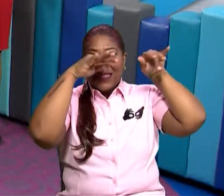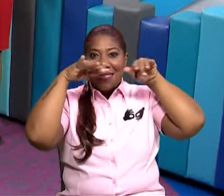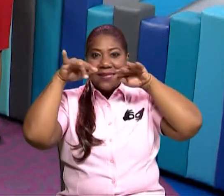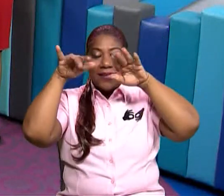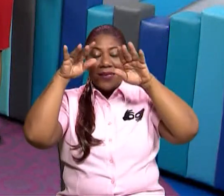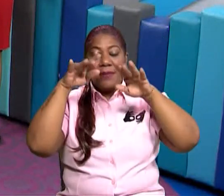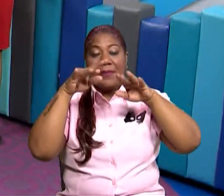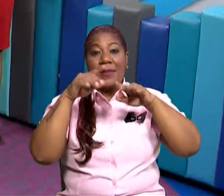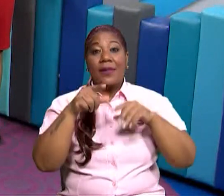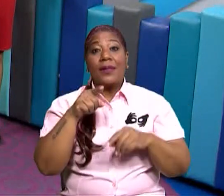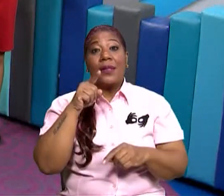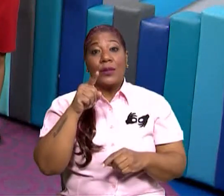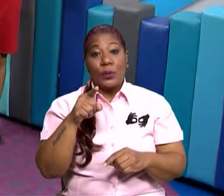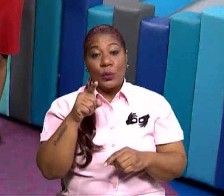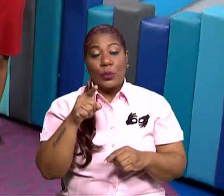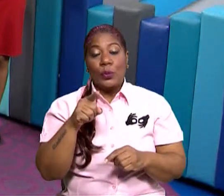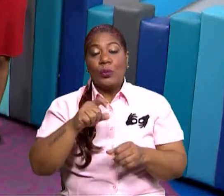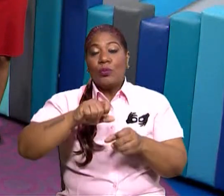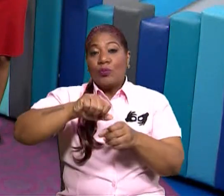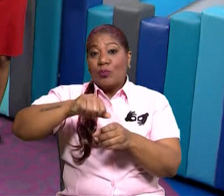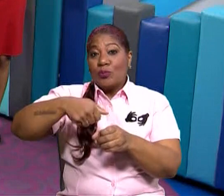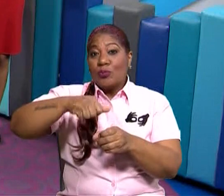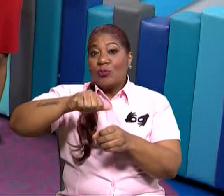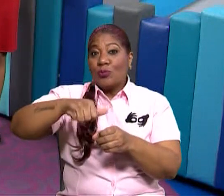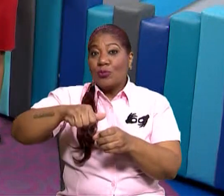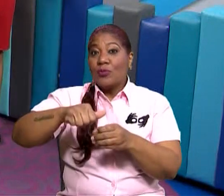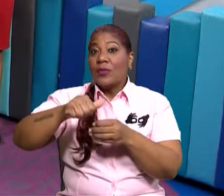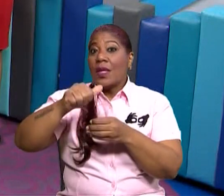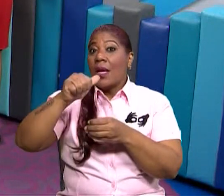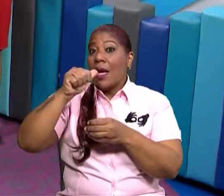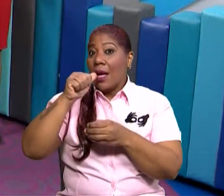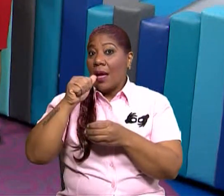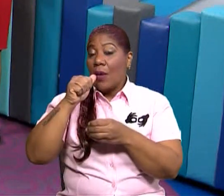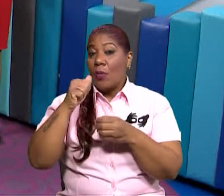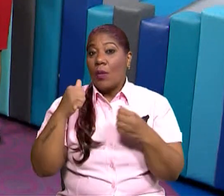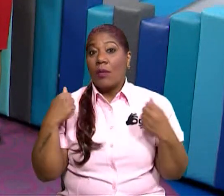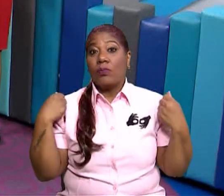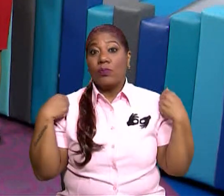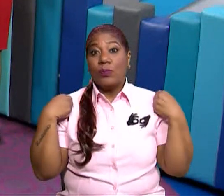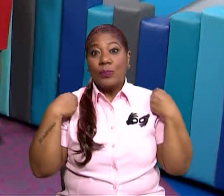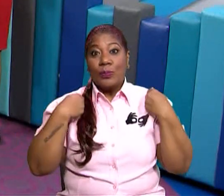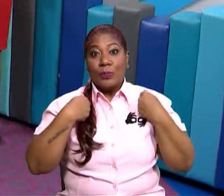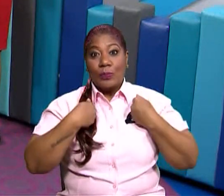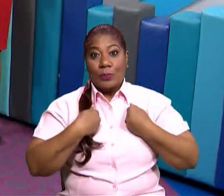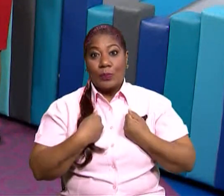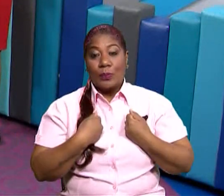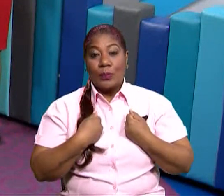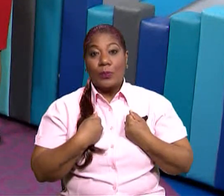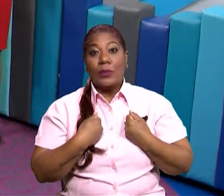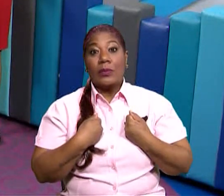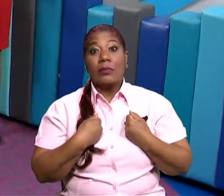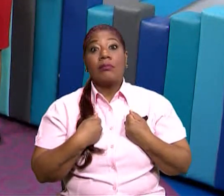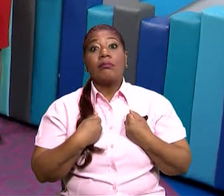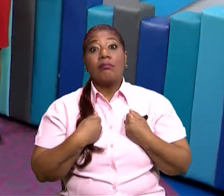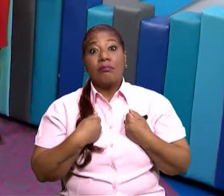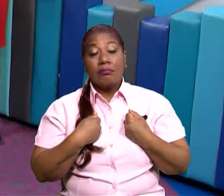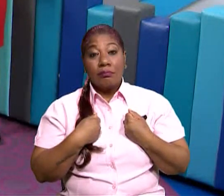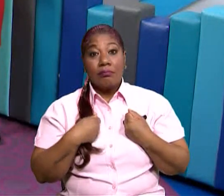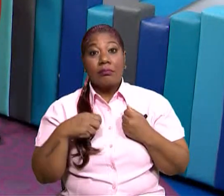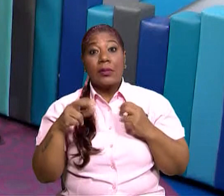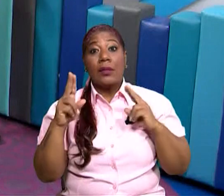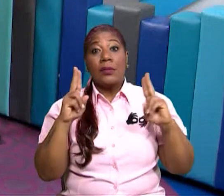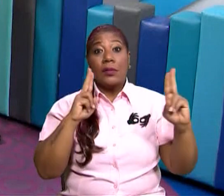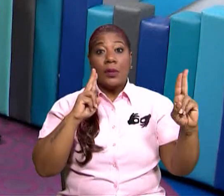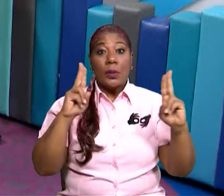botellita de agua para estar hidratado. Una bolsita de emergencia, maestra, por si